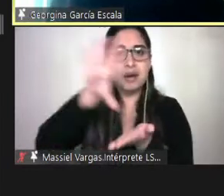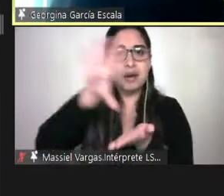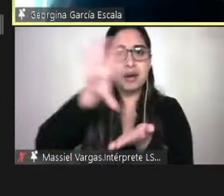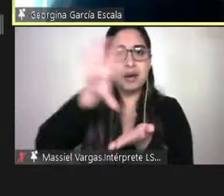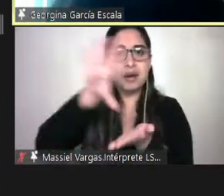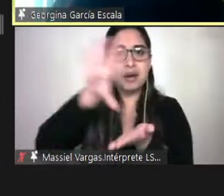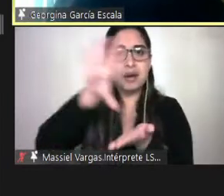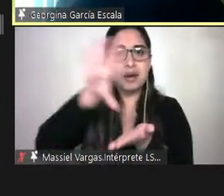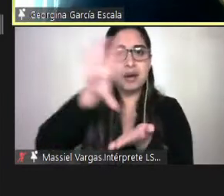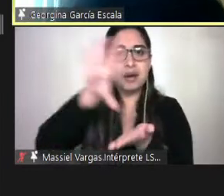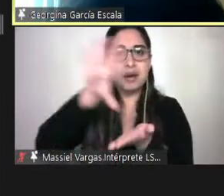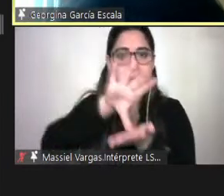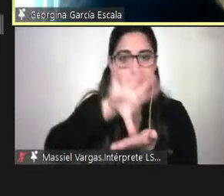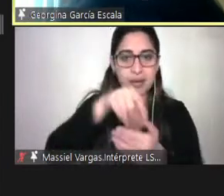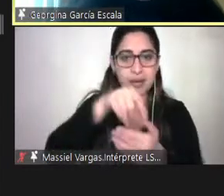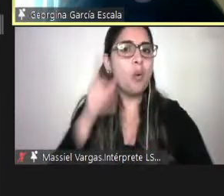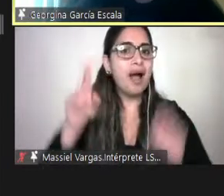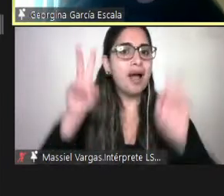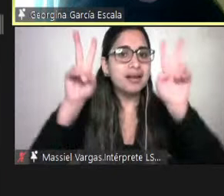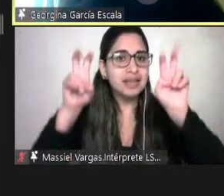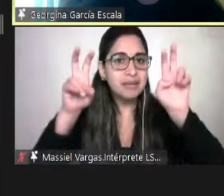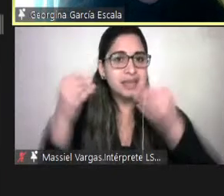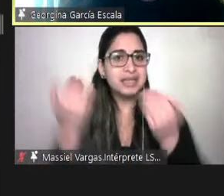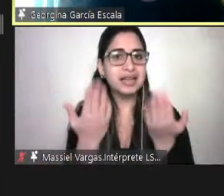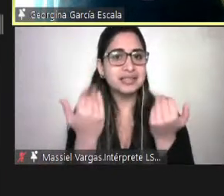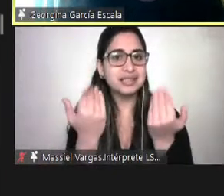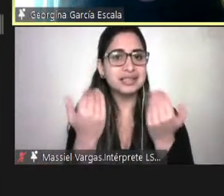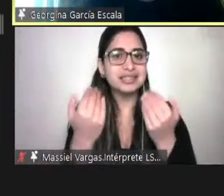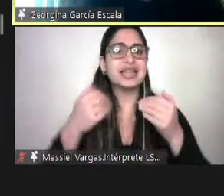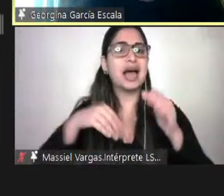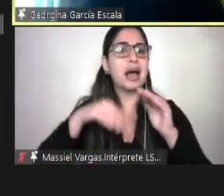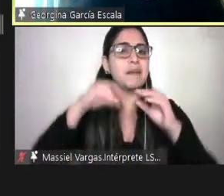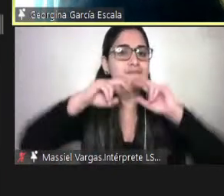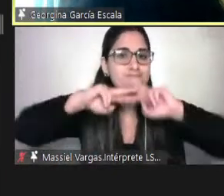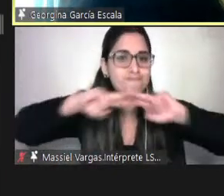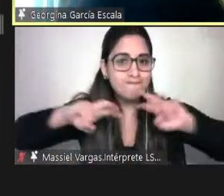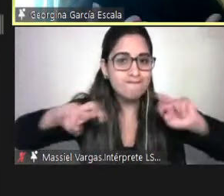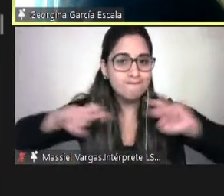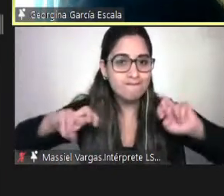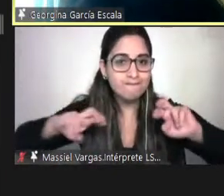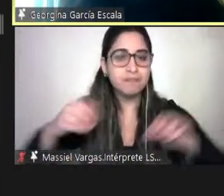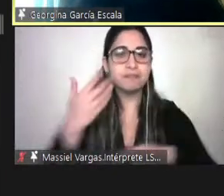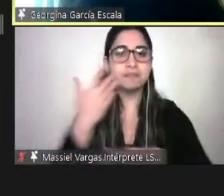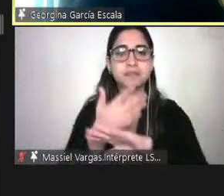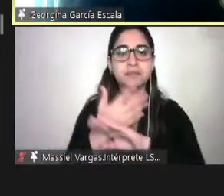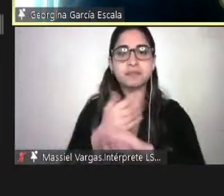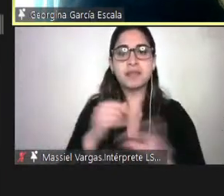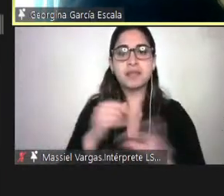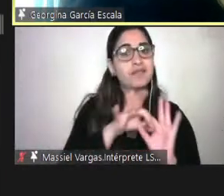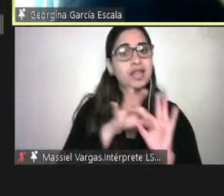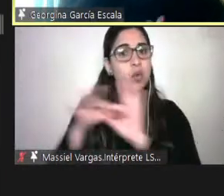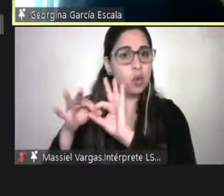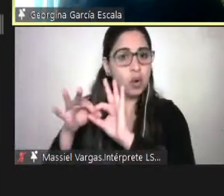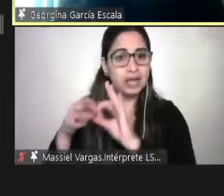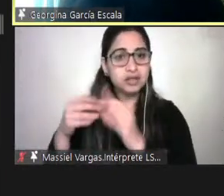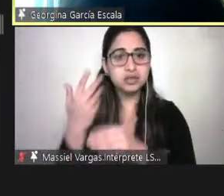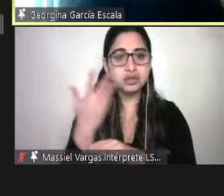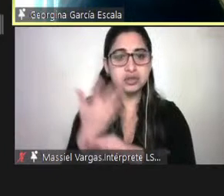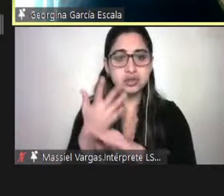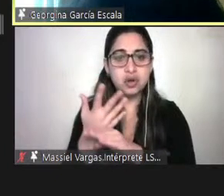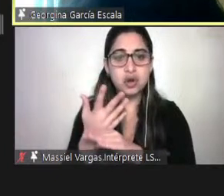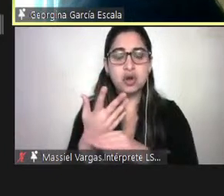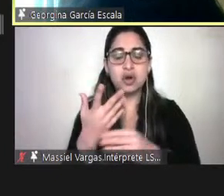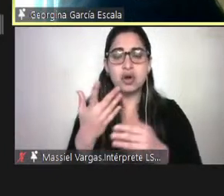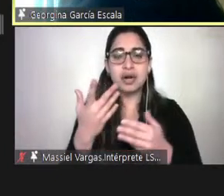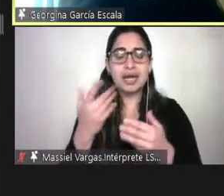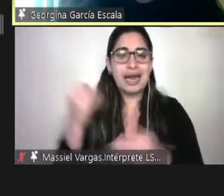temáticas requieren ellos que sean investigadas. En vinculación con el medio, por supuesto, vinculación con el medio es crítico